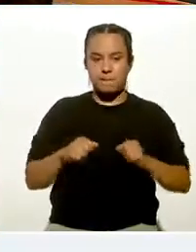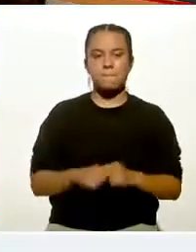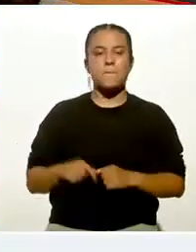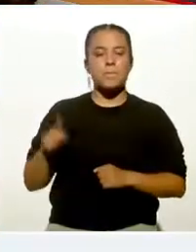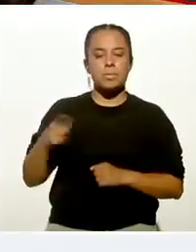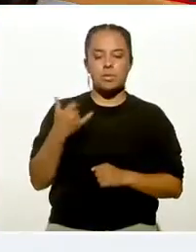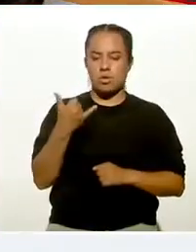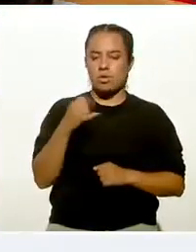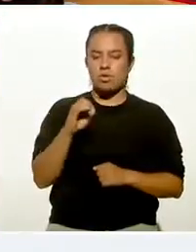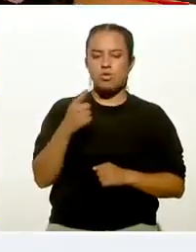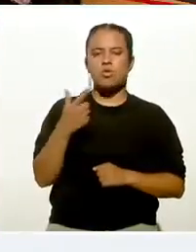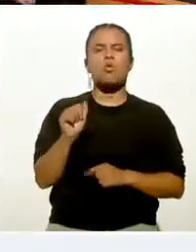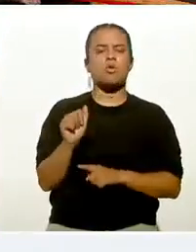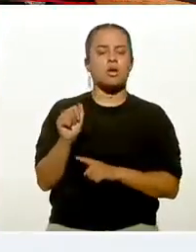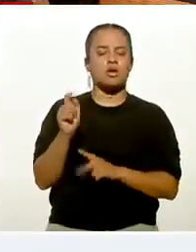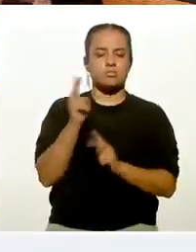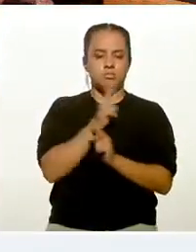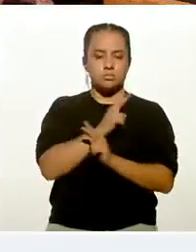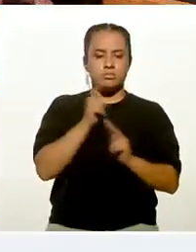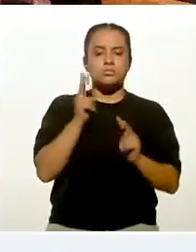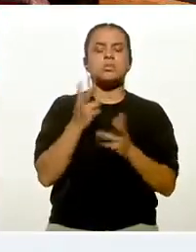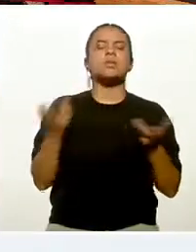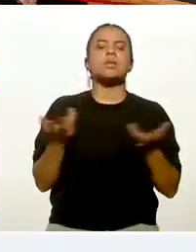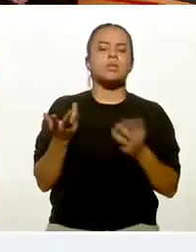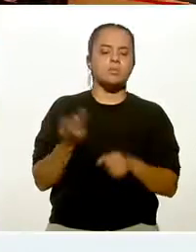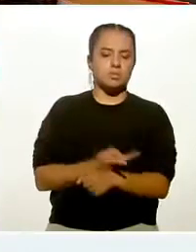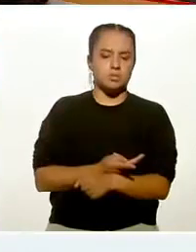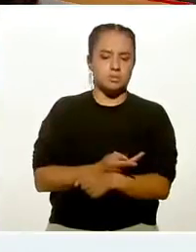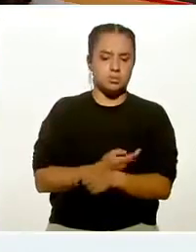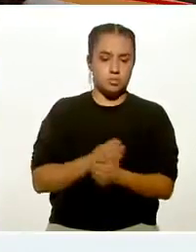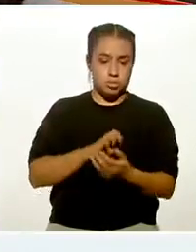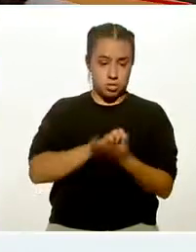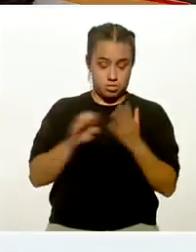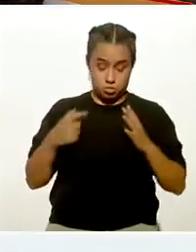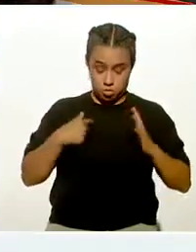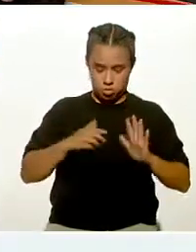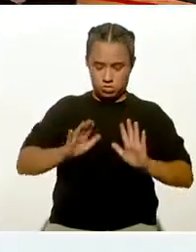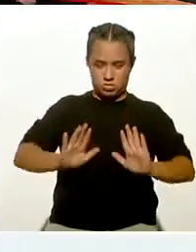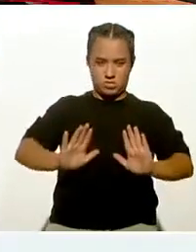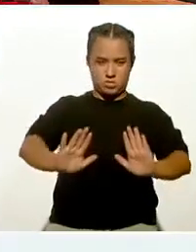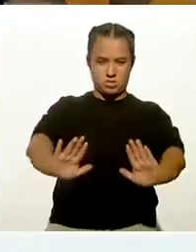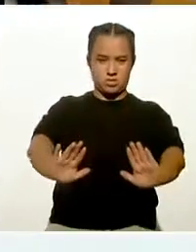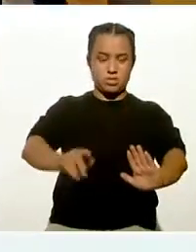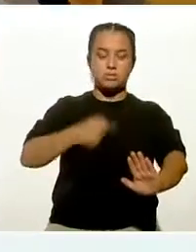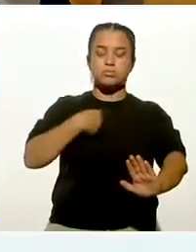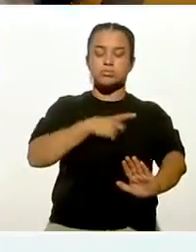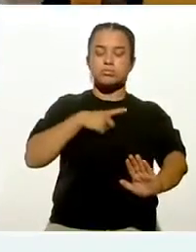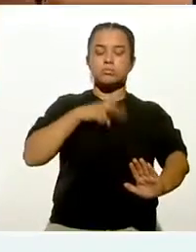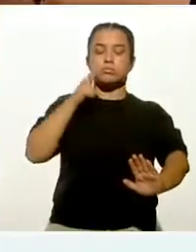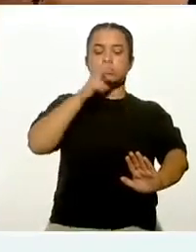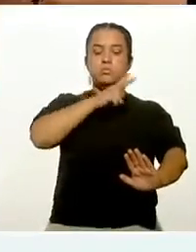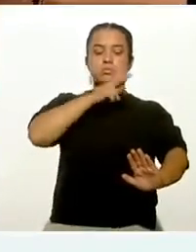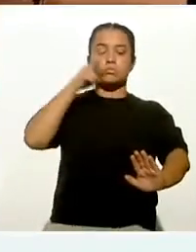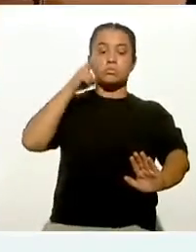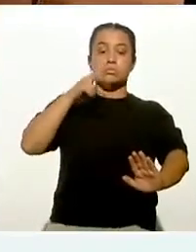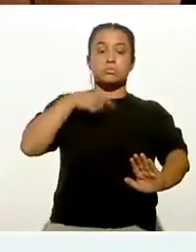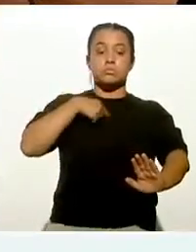al respirar es cuando yo estiro, expiro. Cuando contraigo,